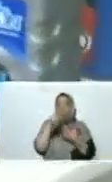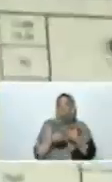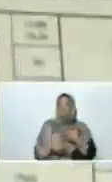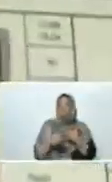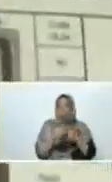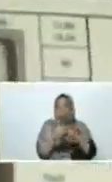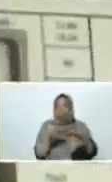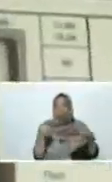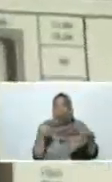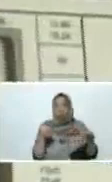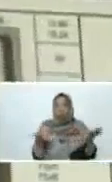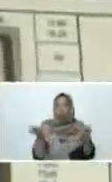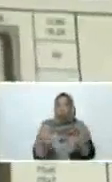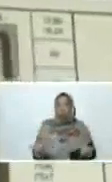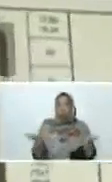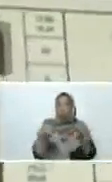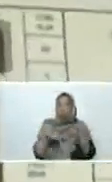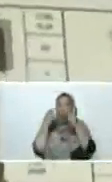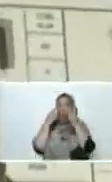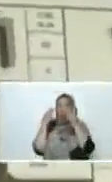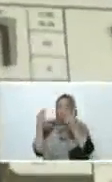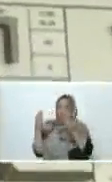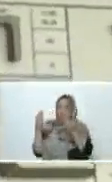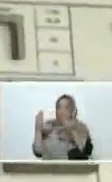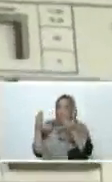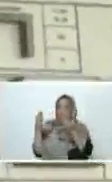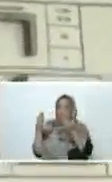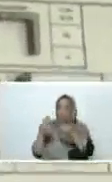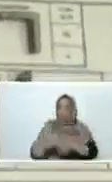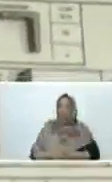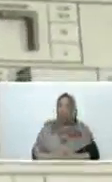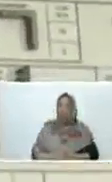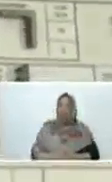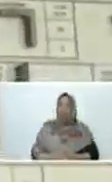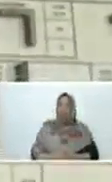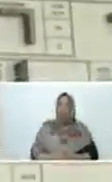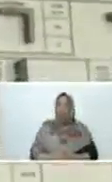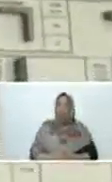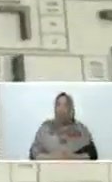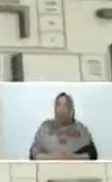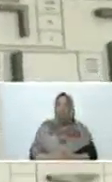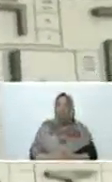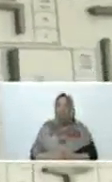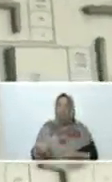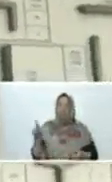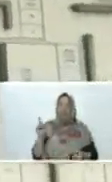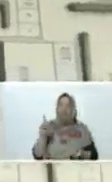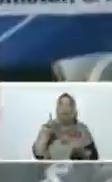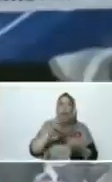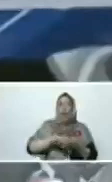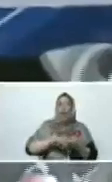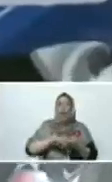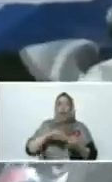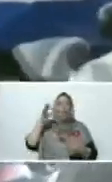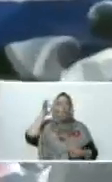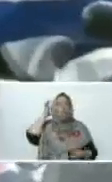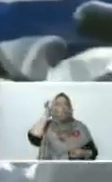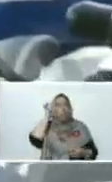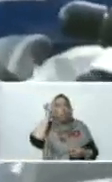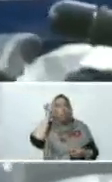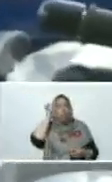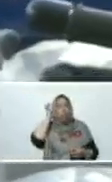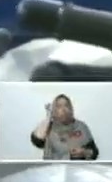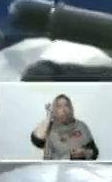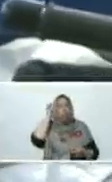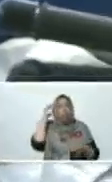nada más y nada menos que... ¡Ah, Super Silita, mírala! ¡Ah! Entre